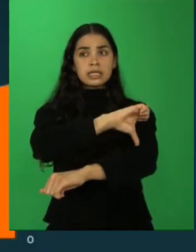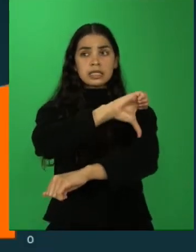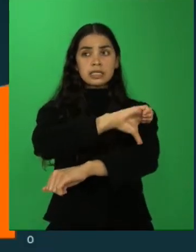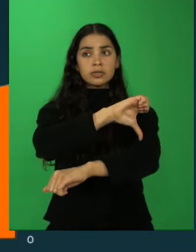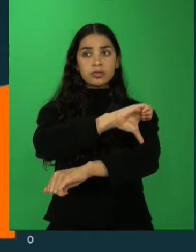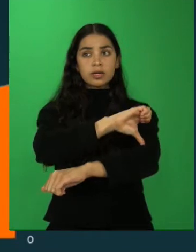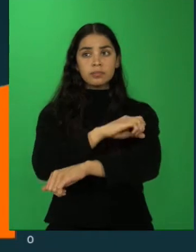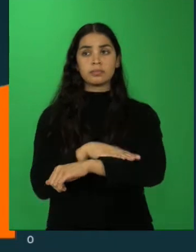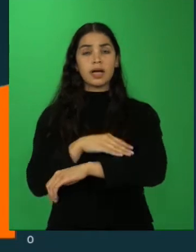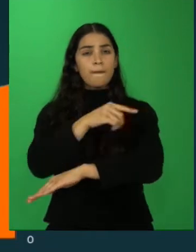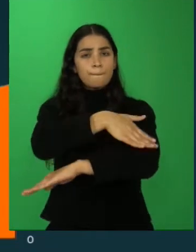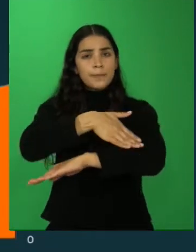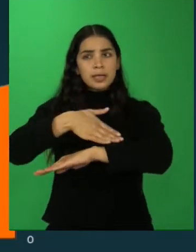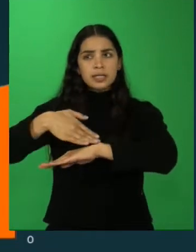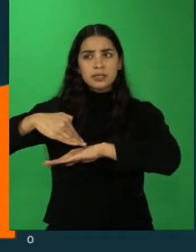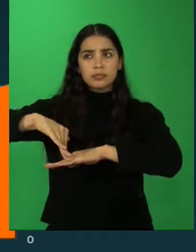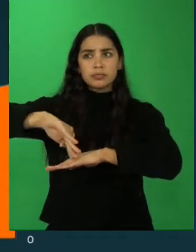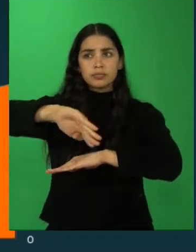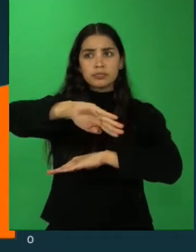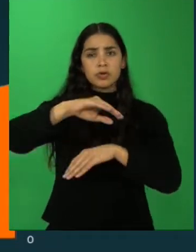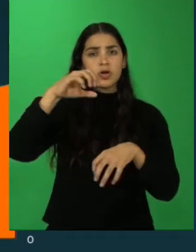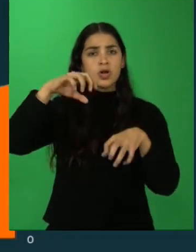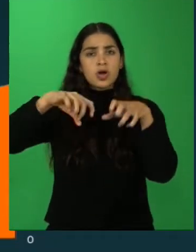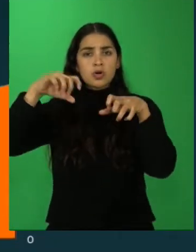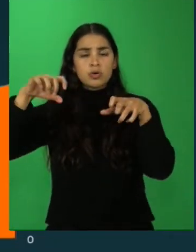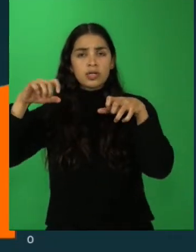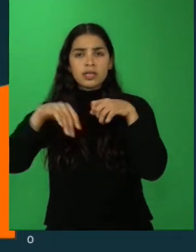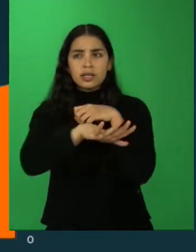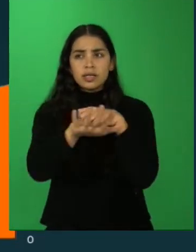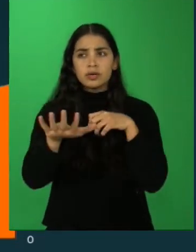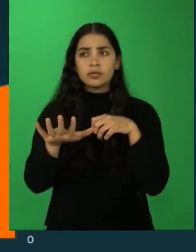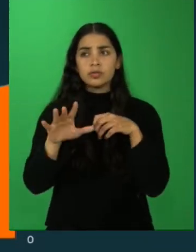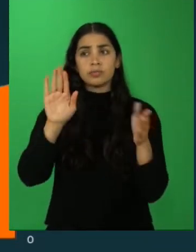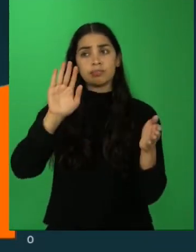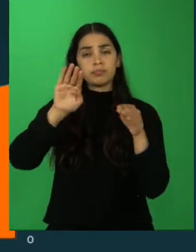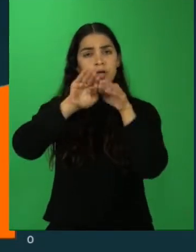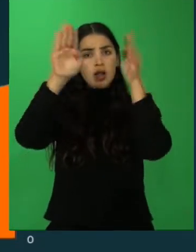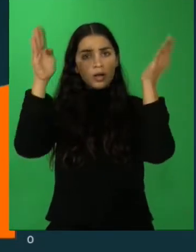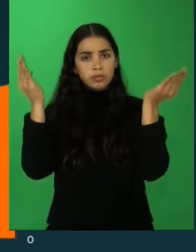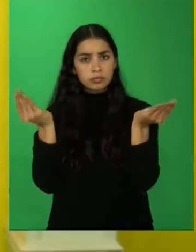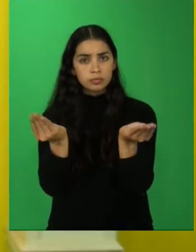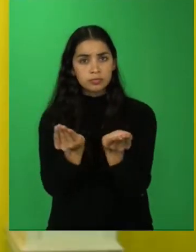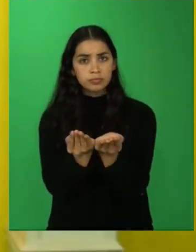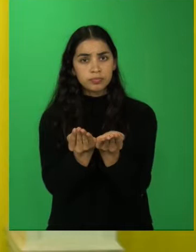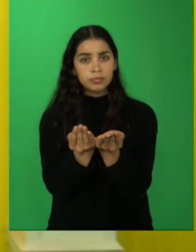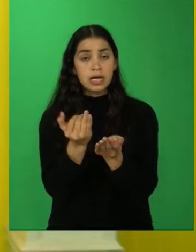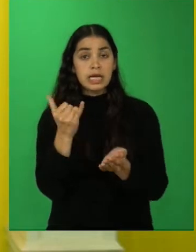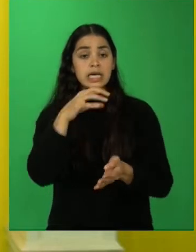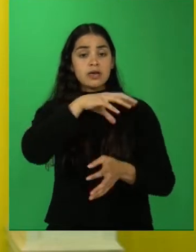litorales, la cordillera de la costa, la depresión intermedia y la cordillera de los Andes.